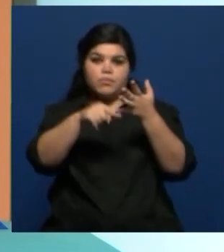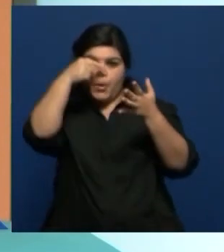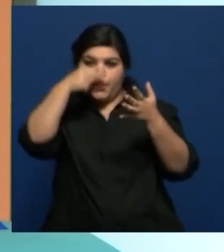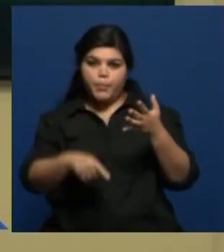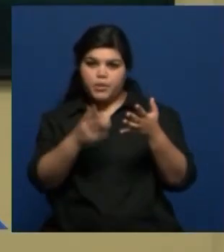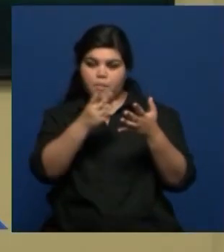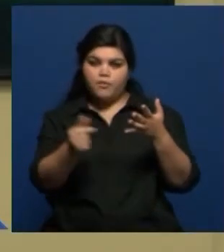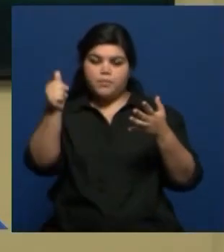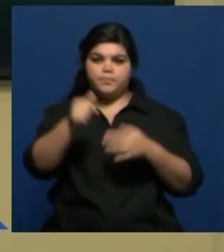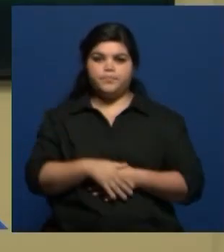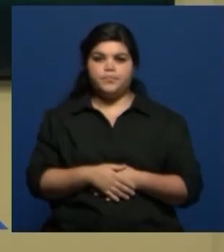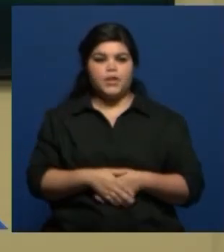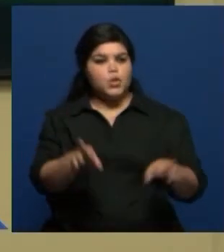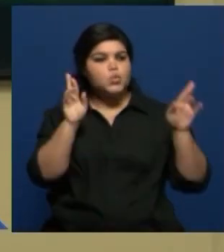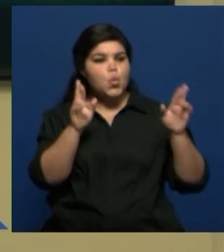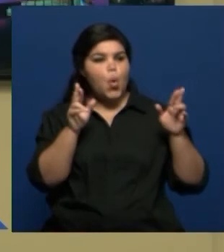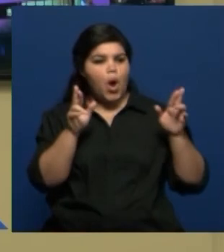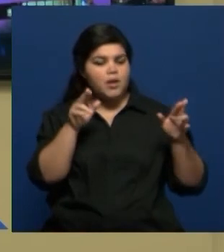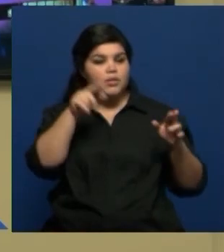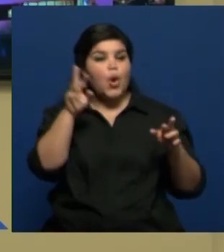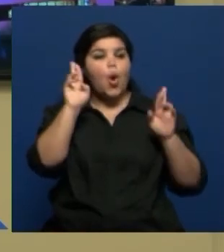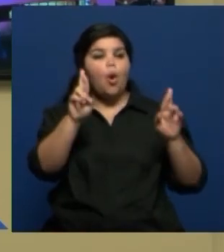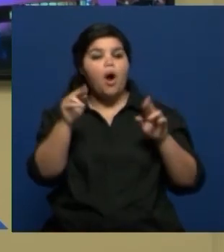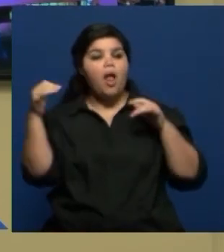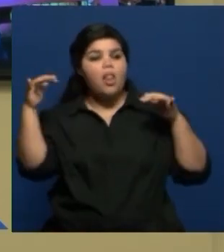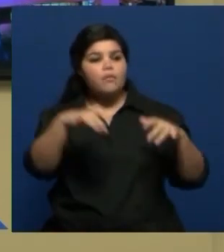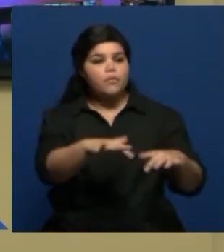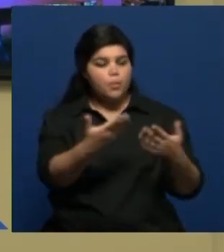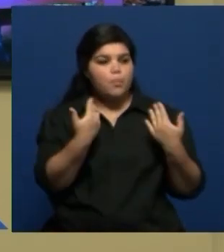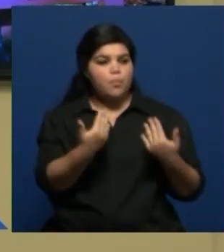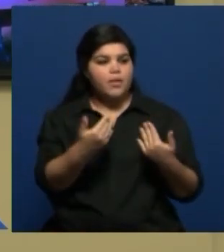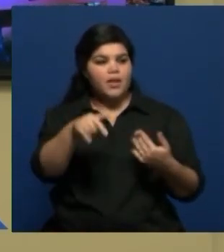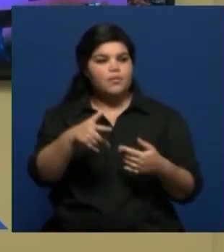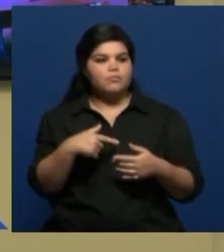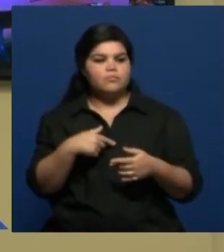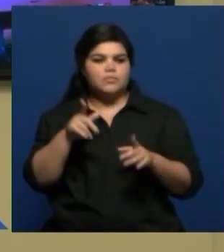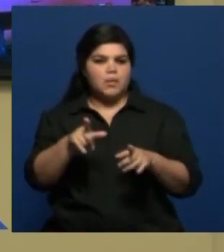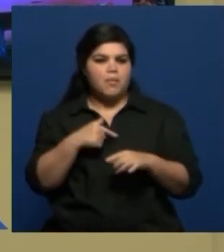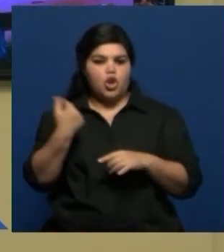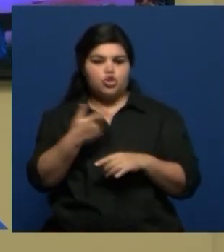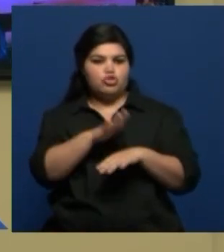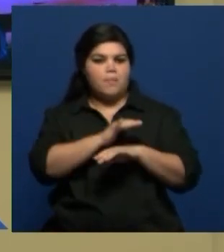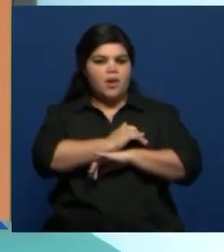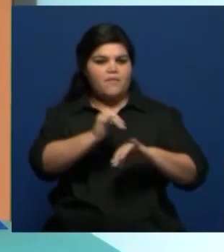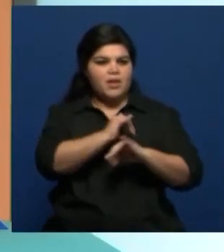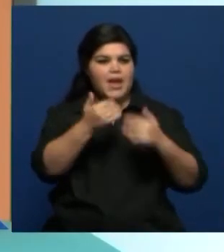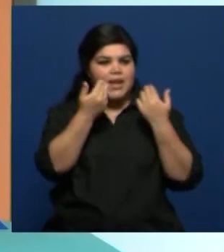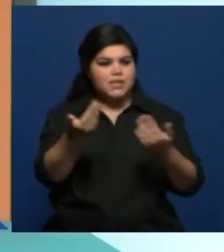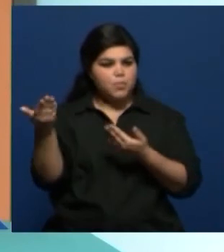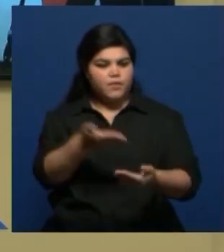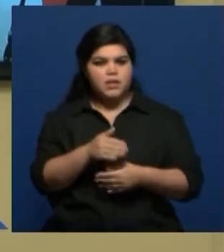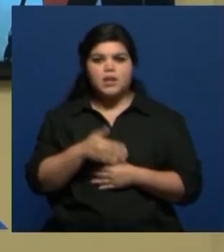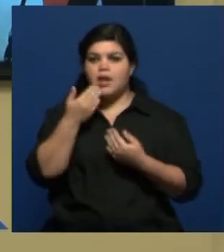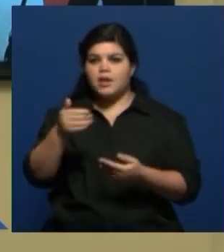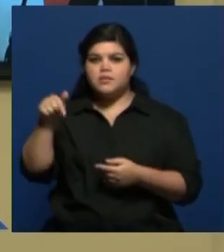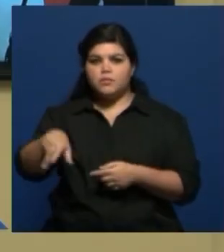sería el cierre. Bueno, mucha suerte. Ojalá que mucha gente se acerque. Y, nada, bueno, contás con nosotros para la difusión. Gracias por venir. Muchas gracias. Por favor.